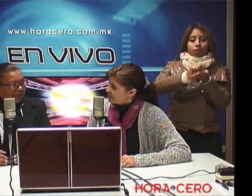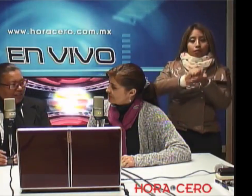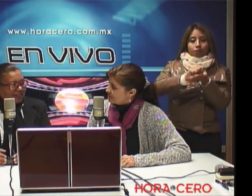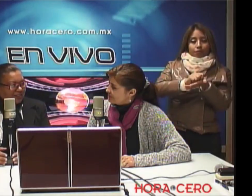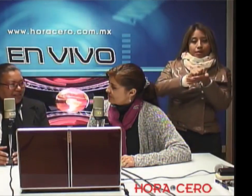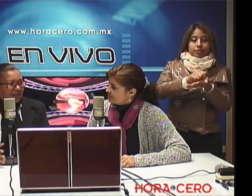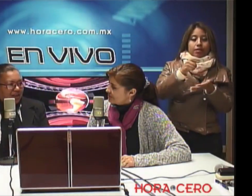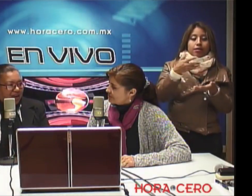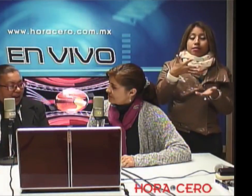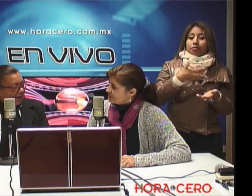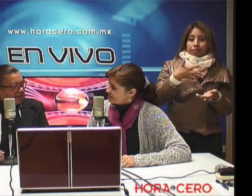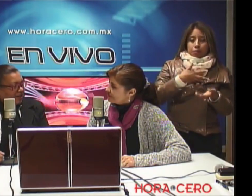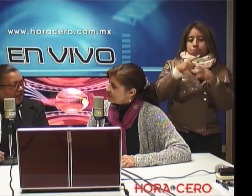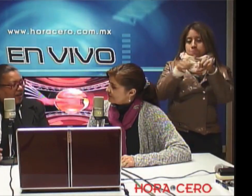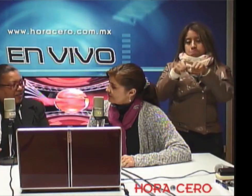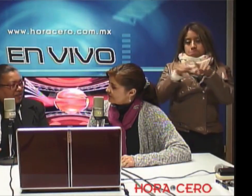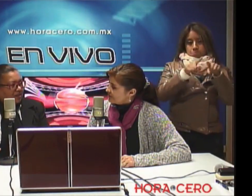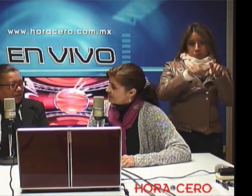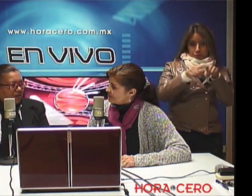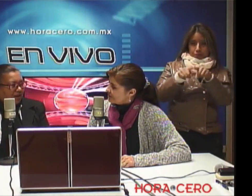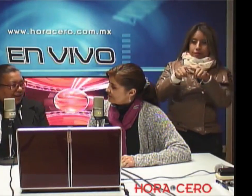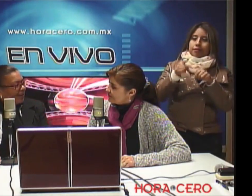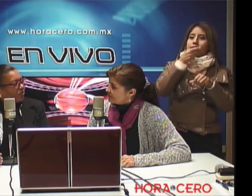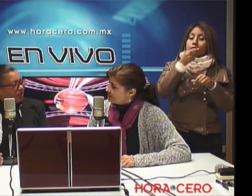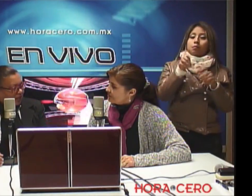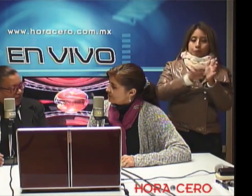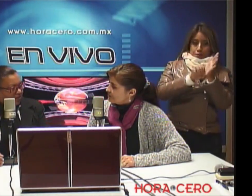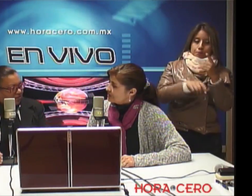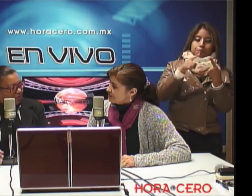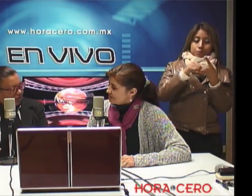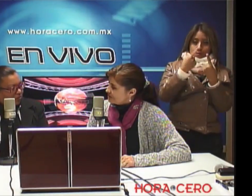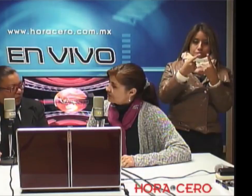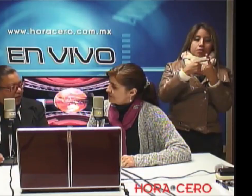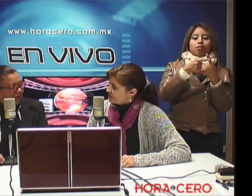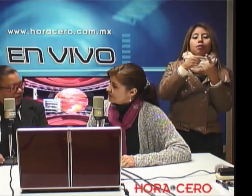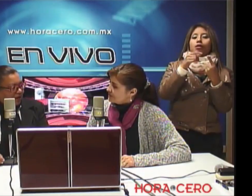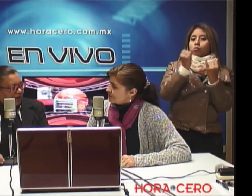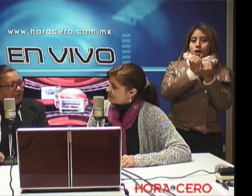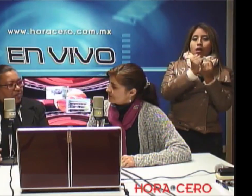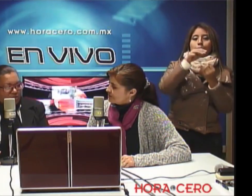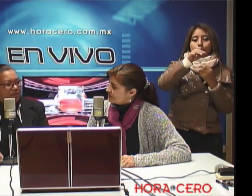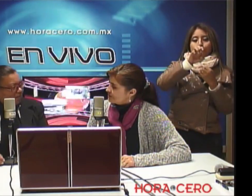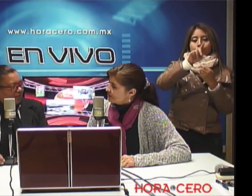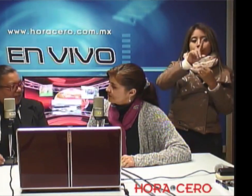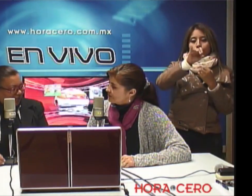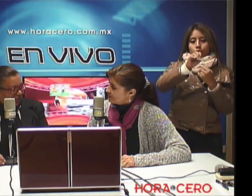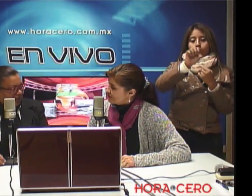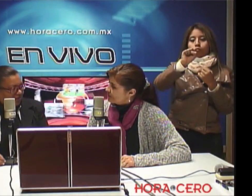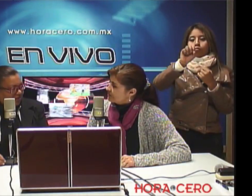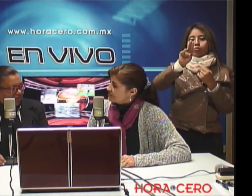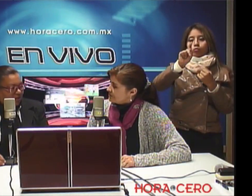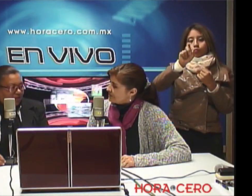diferentes áreas. Es el grado técnico, medio superior. Estamos debidamente